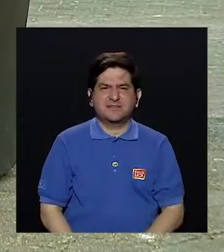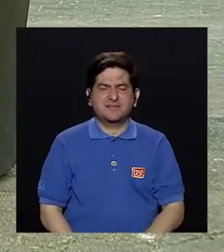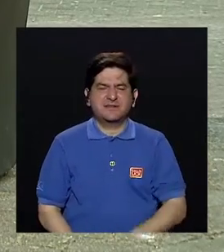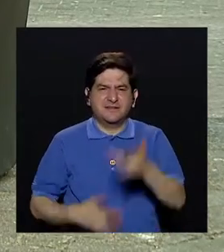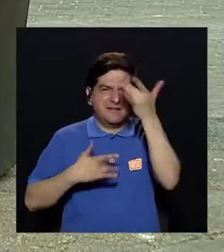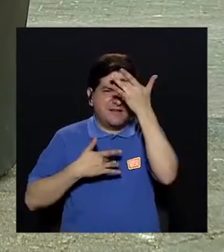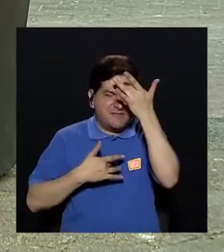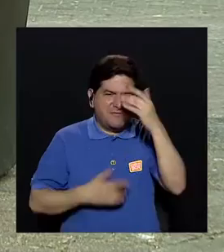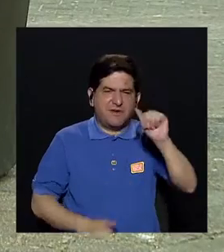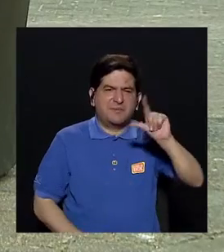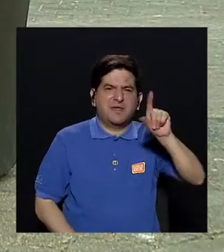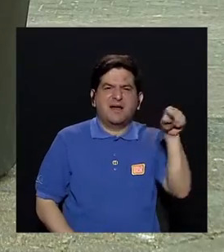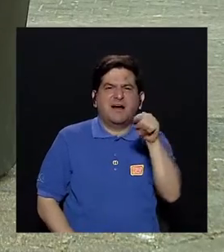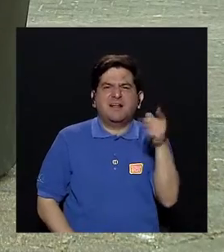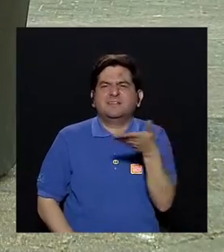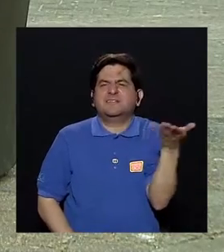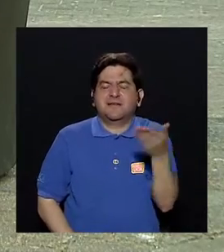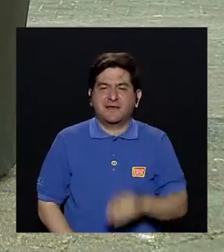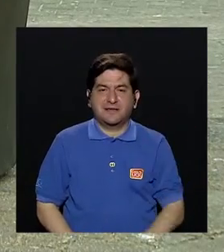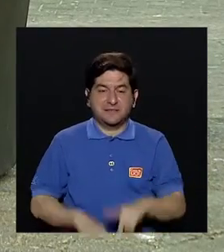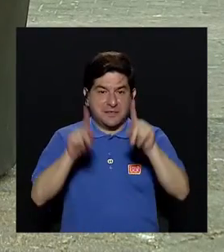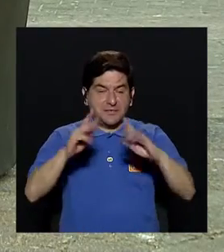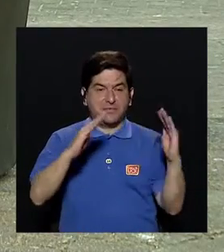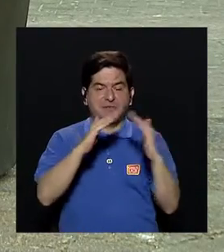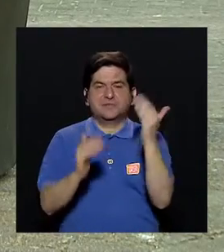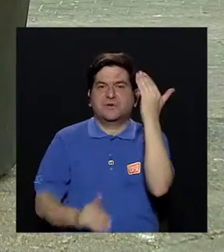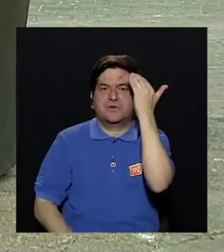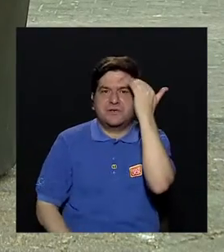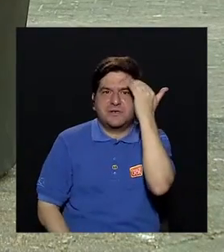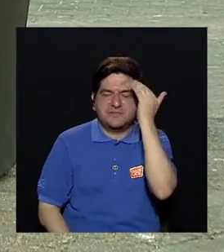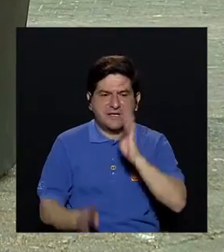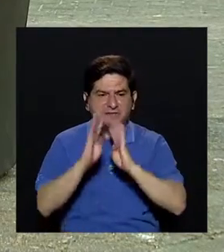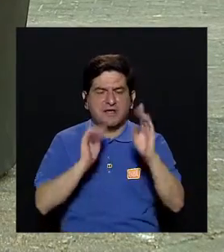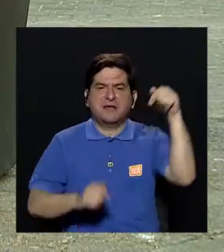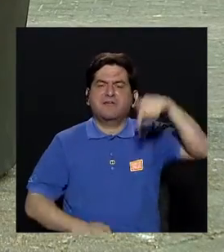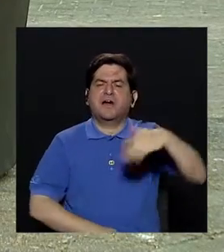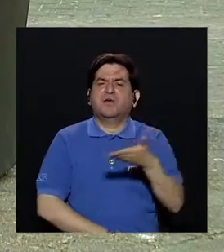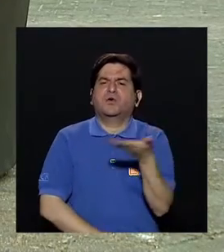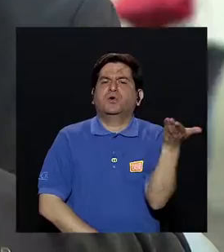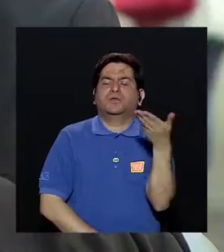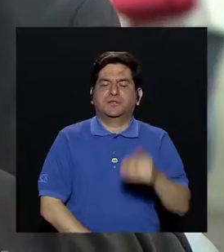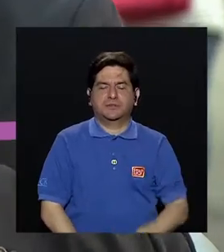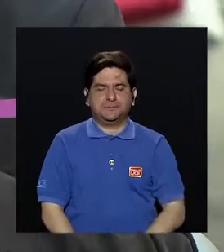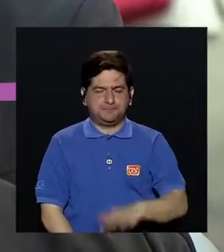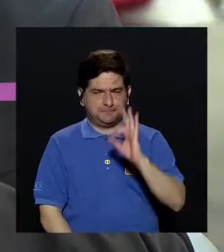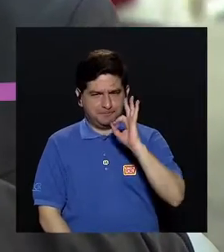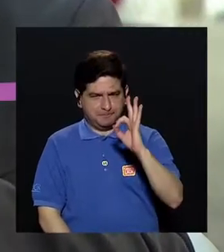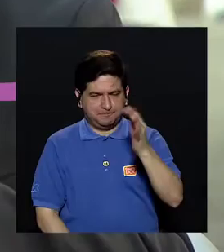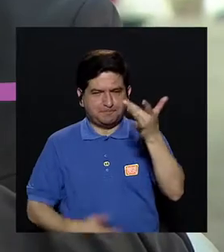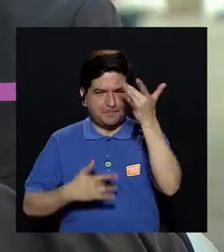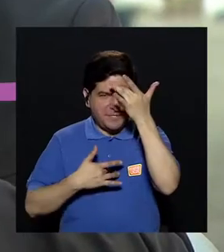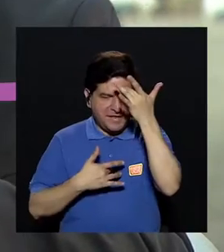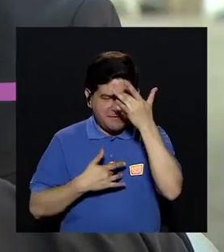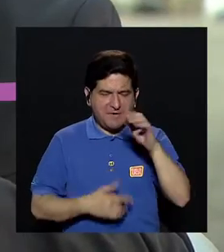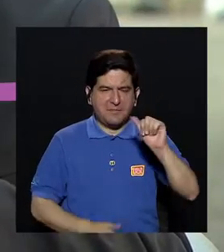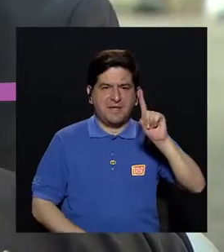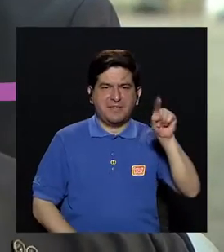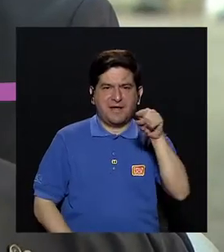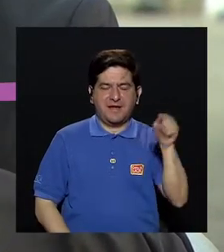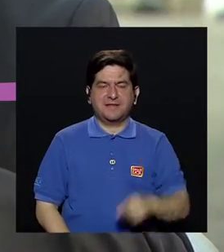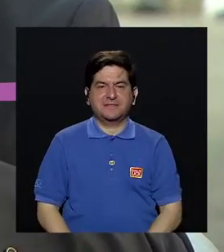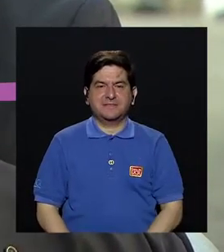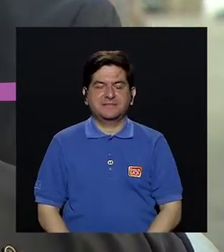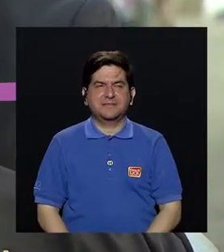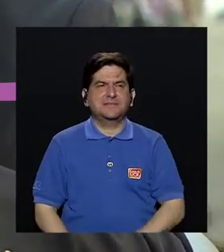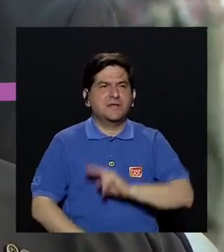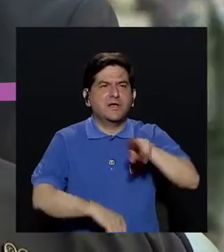es el Alzheimer, como para que allá en nuestros hogares entiendan de qué es lo que vamos a hablar el día de hoy. Muy bien. La enfermedad de Alzheimer es